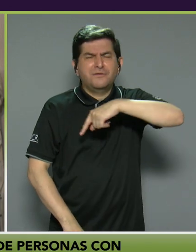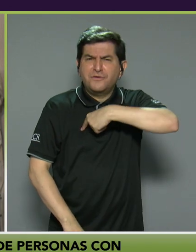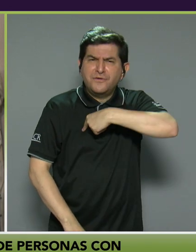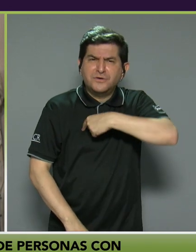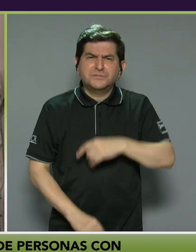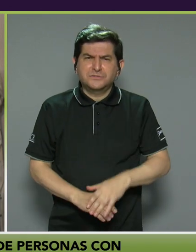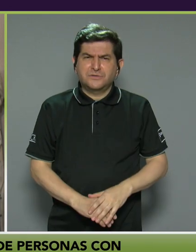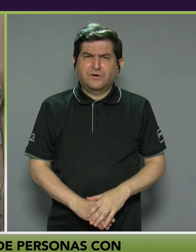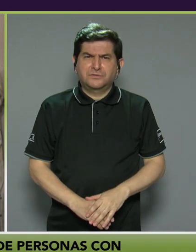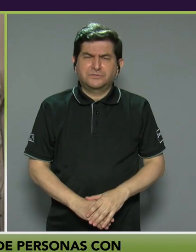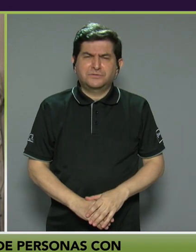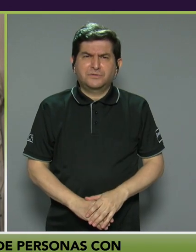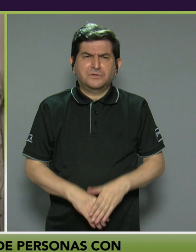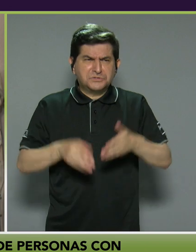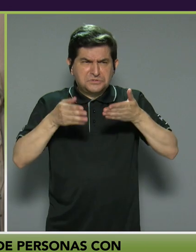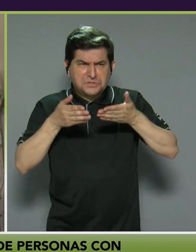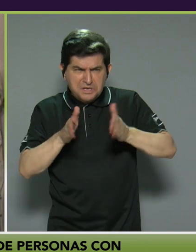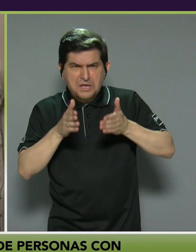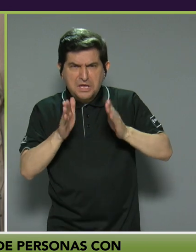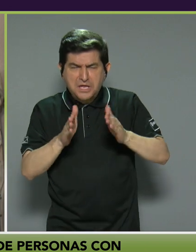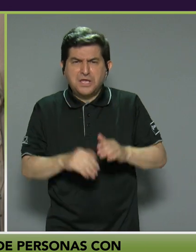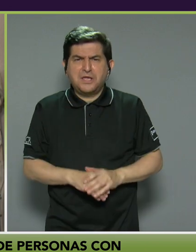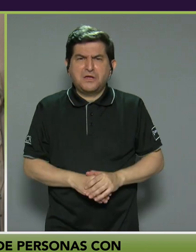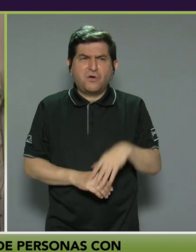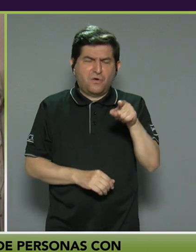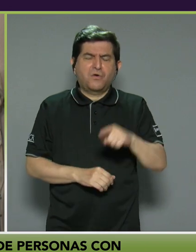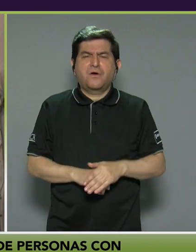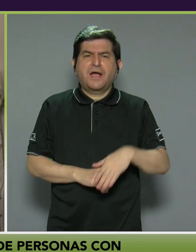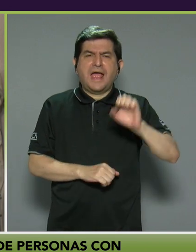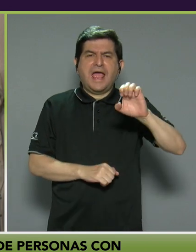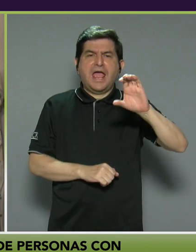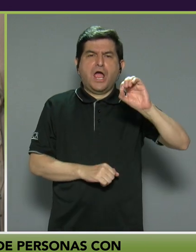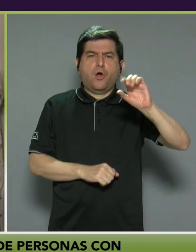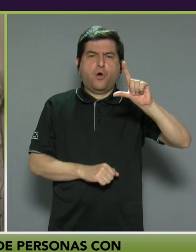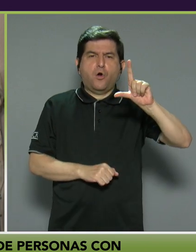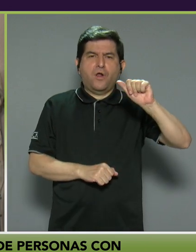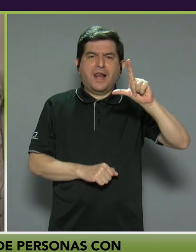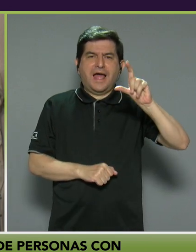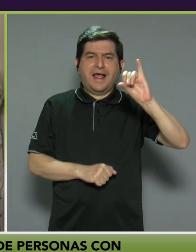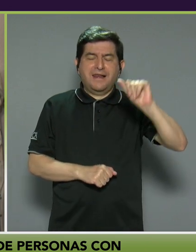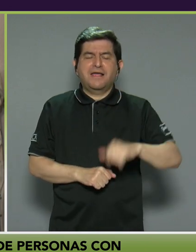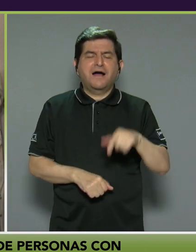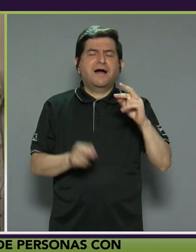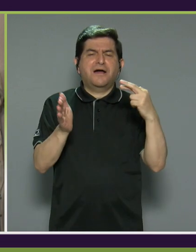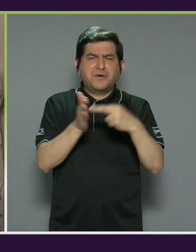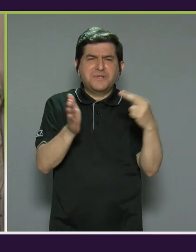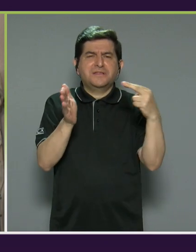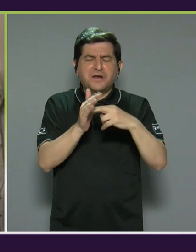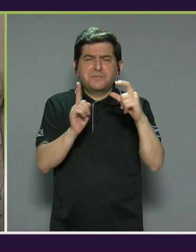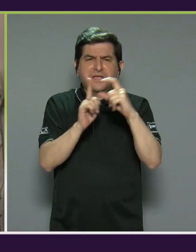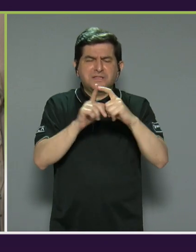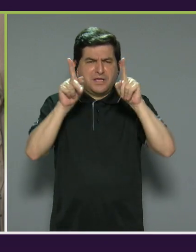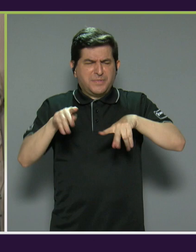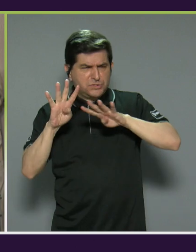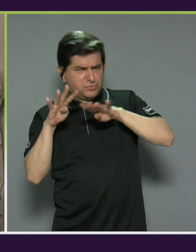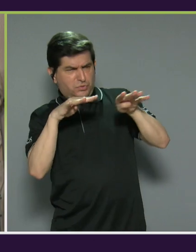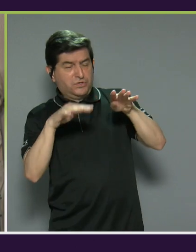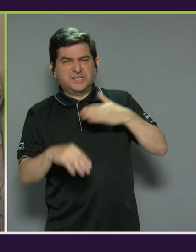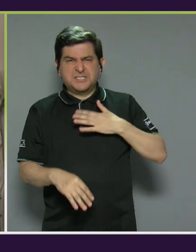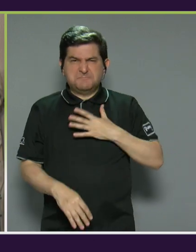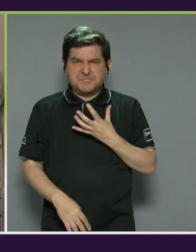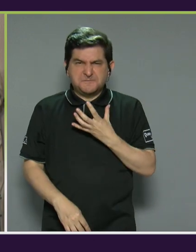mi hijo estaba con Ecolalia, repitiendo unas palabras, y se quedaron viéndolo. A mí todavía me